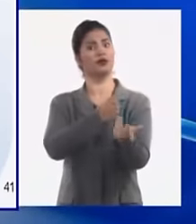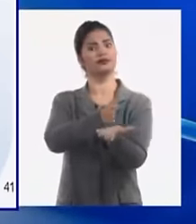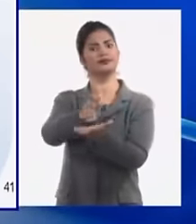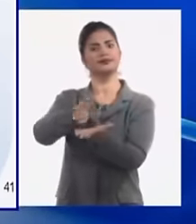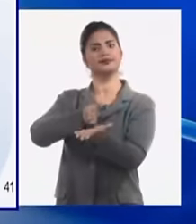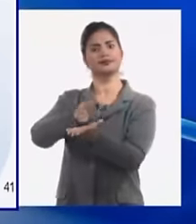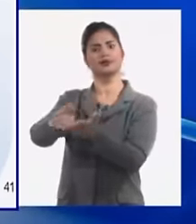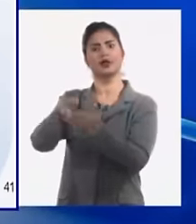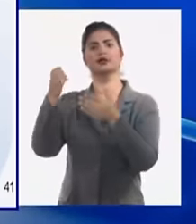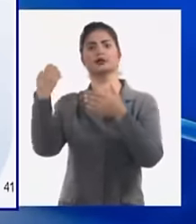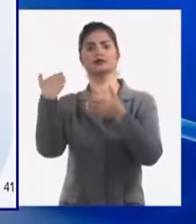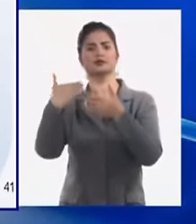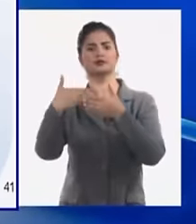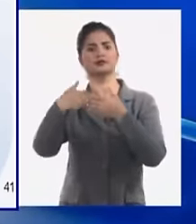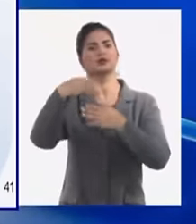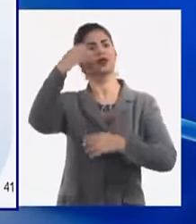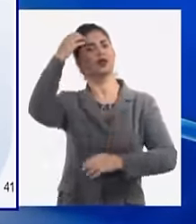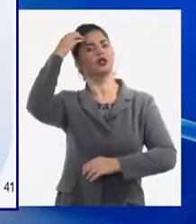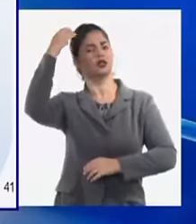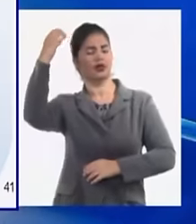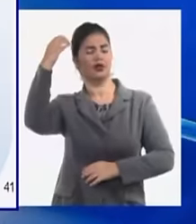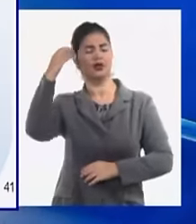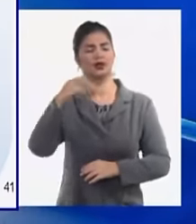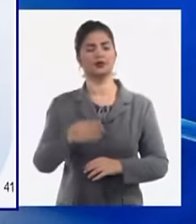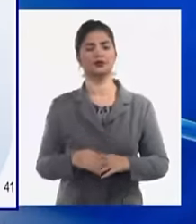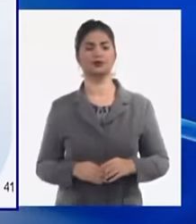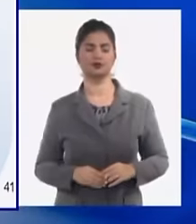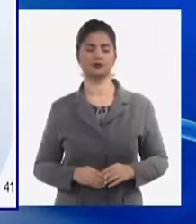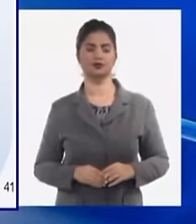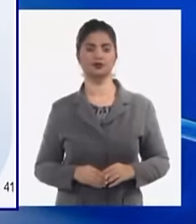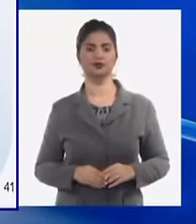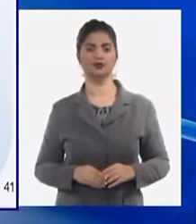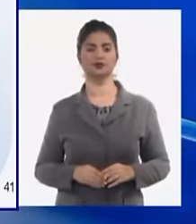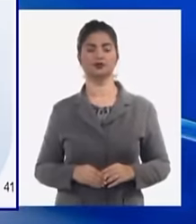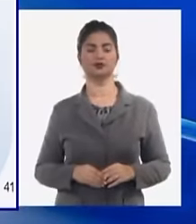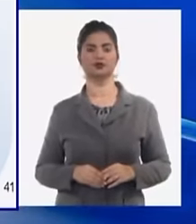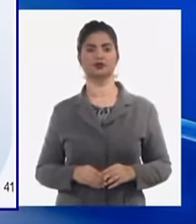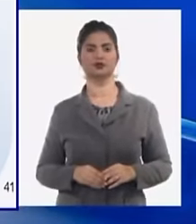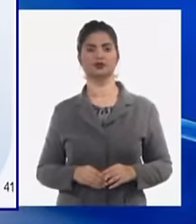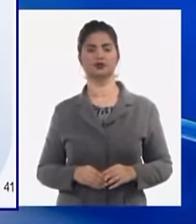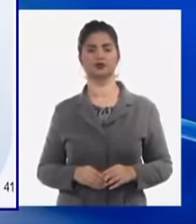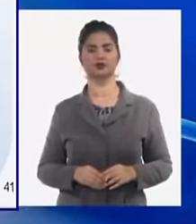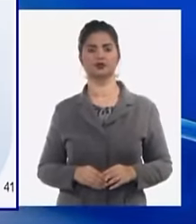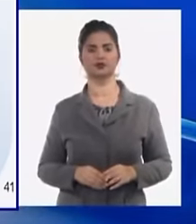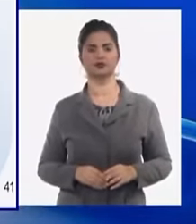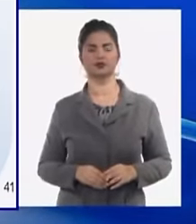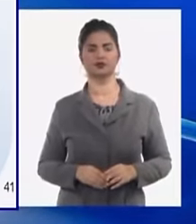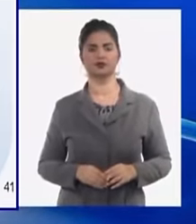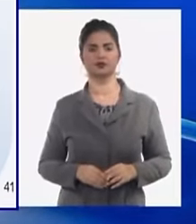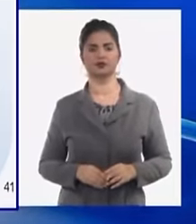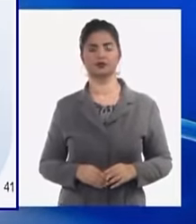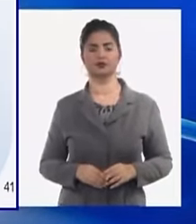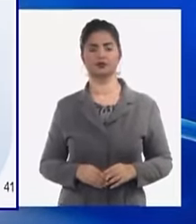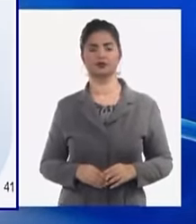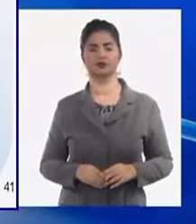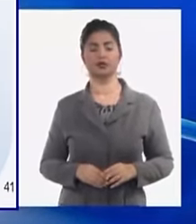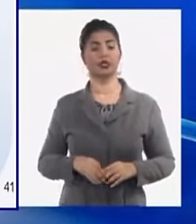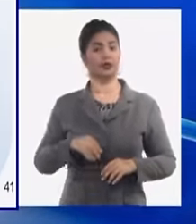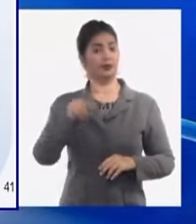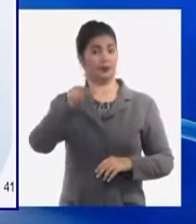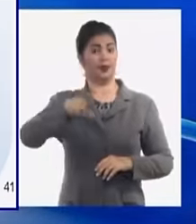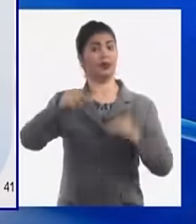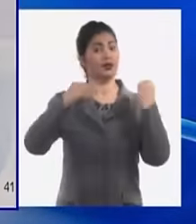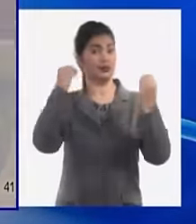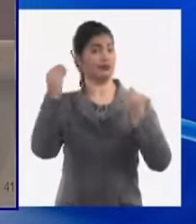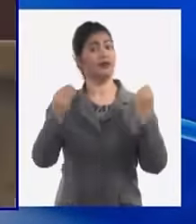empresarial estatal del país empezando por la SODE hay muchos cuestionamientos hay quien dice radicalmente tienen